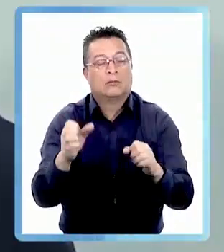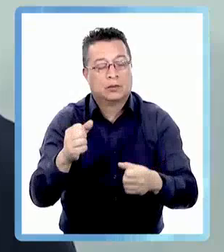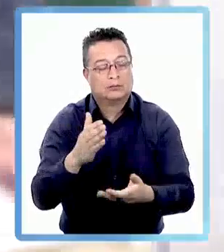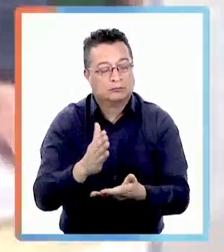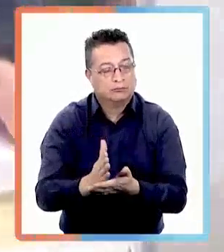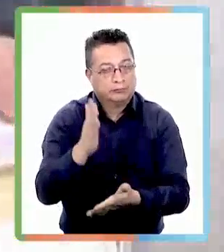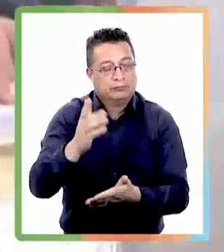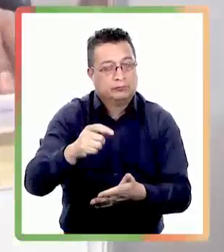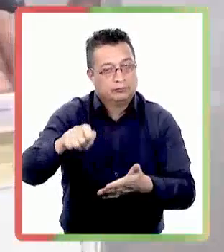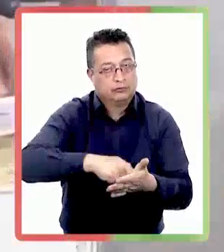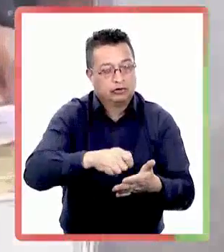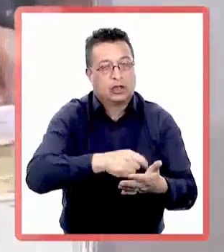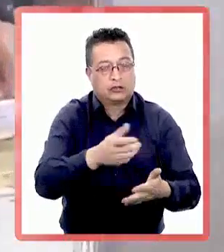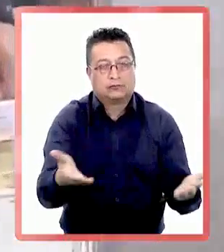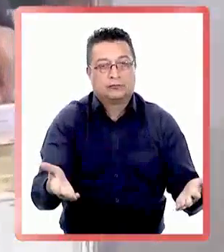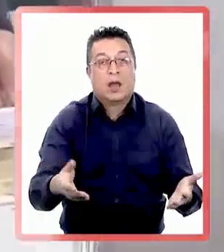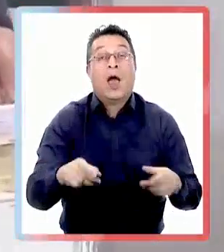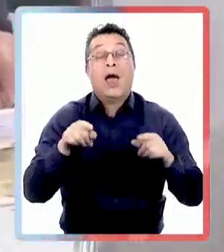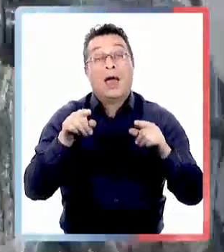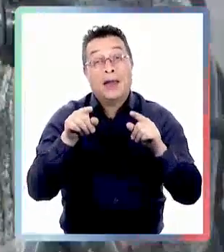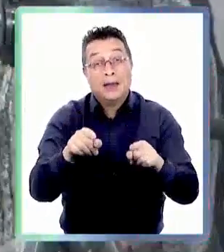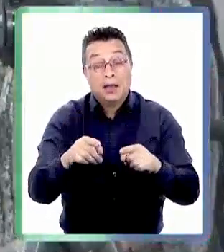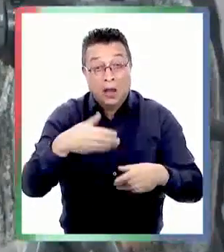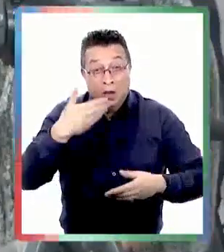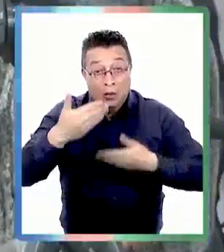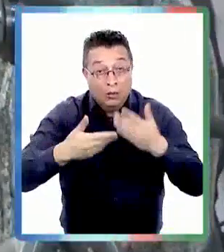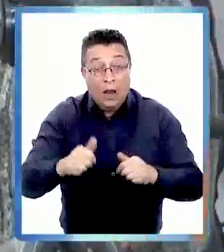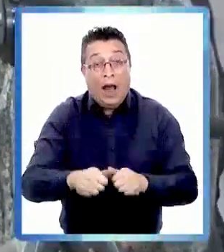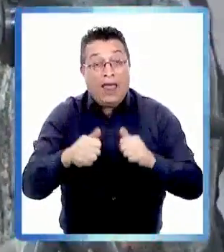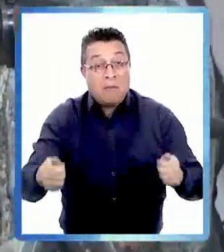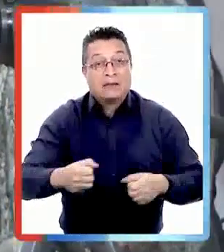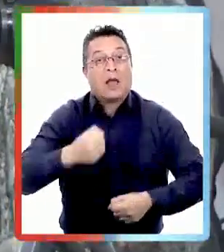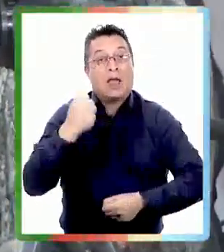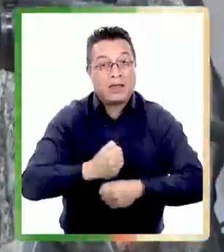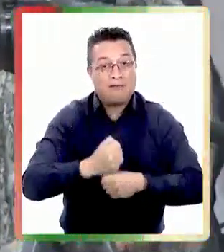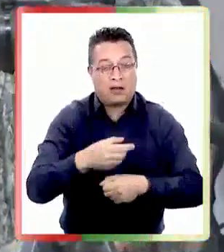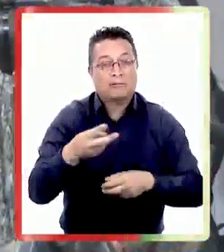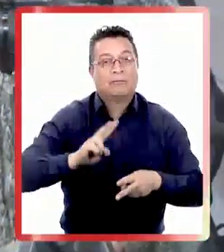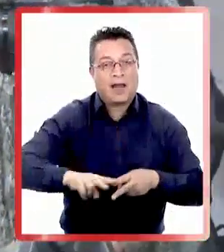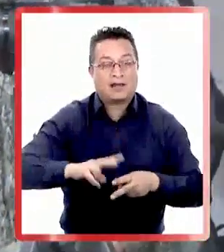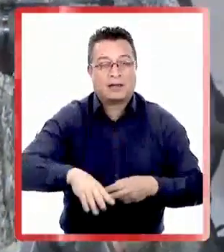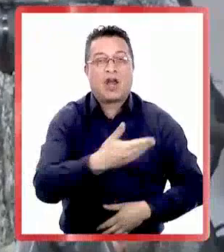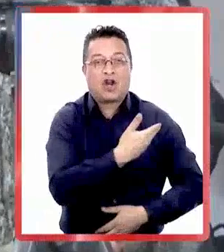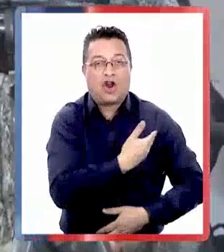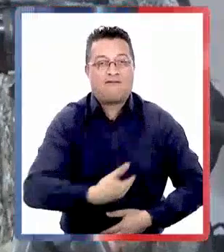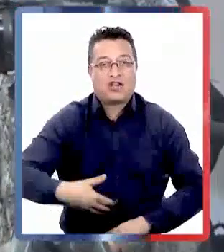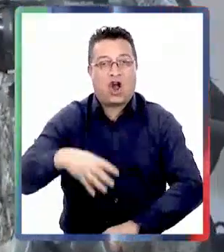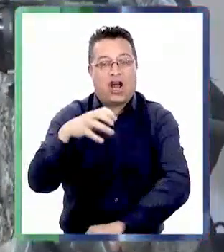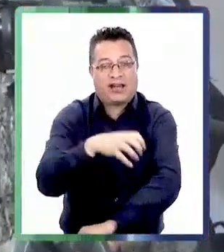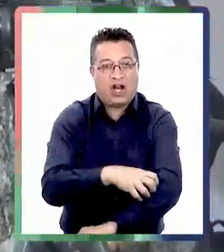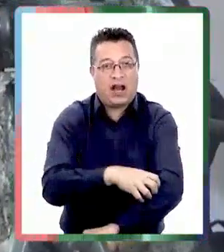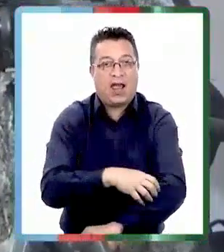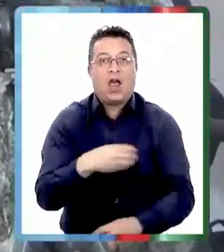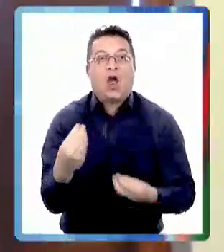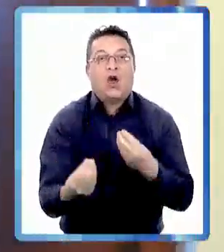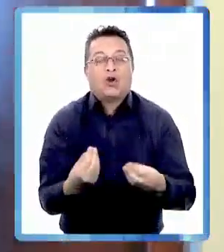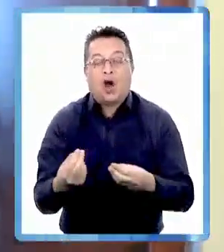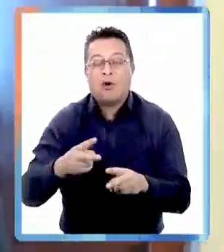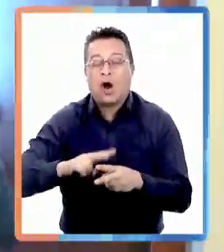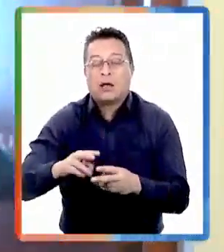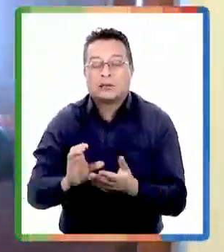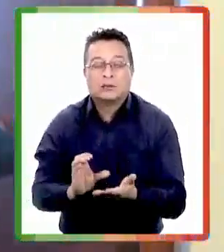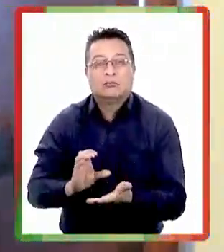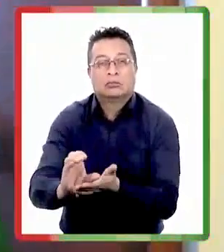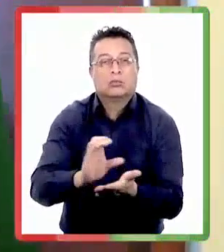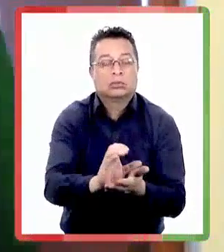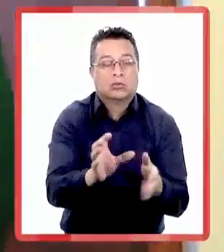hacer bien esa pega. En la conferencia además se realizó una presentación del trabajo que realiza el gobierno regional y cómo se realiza la